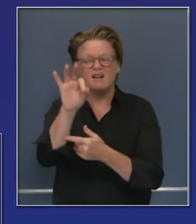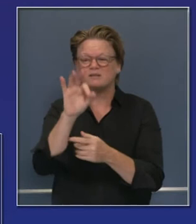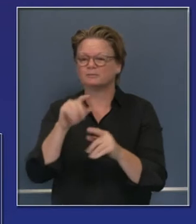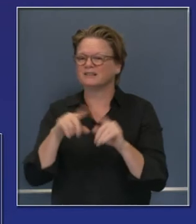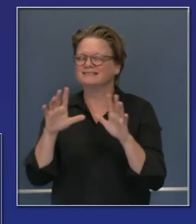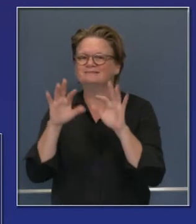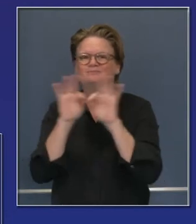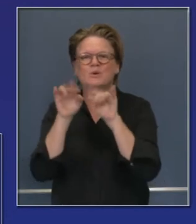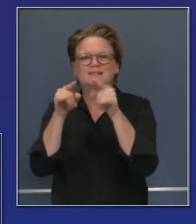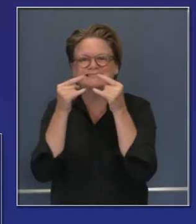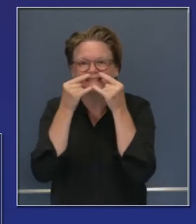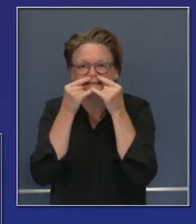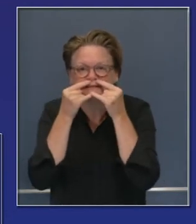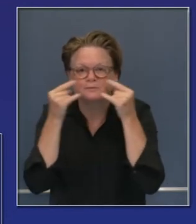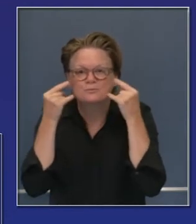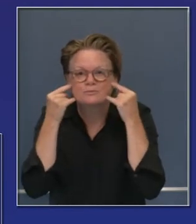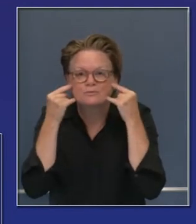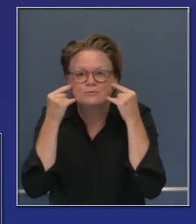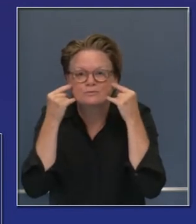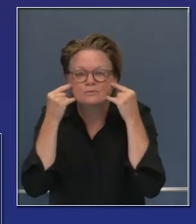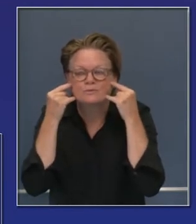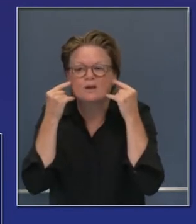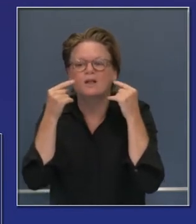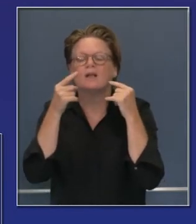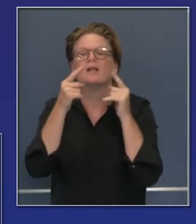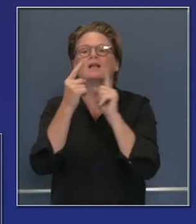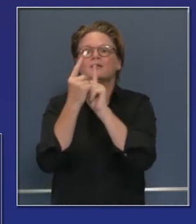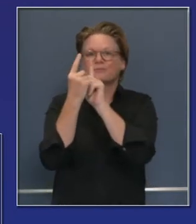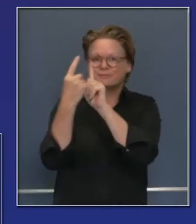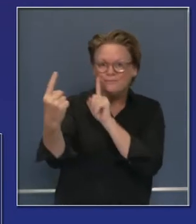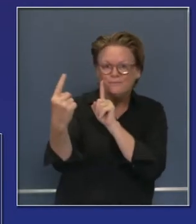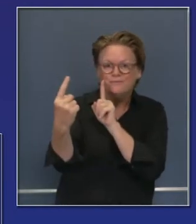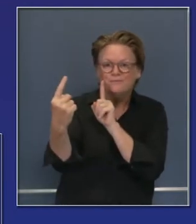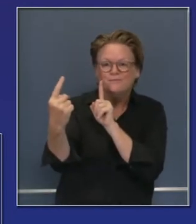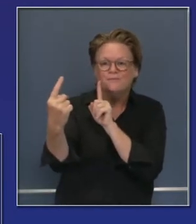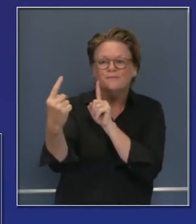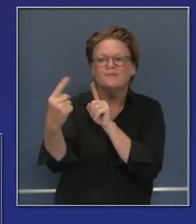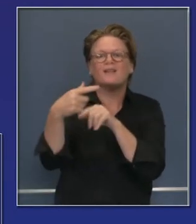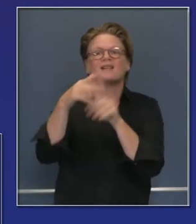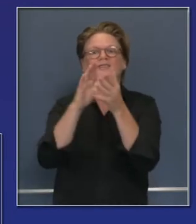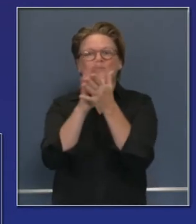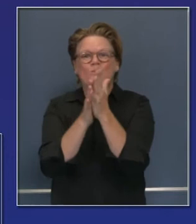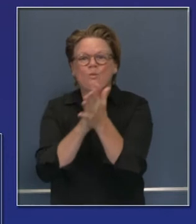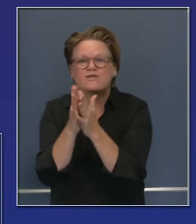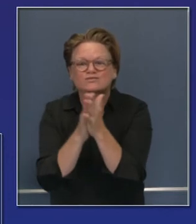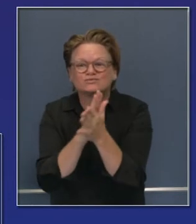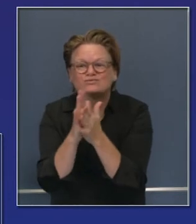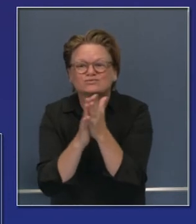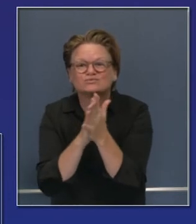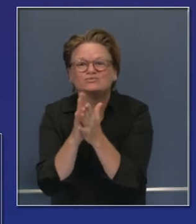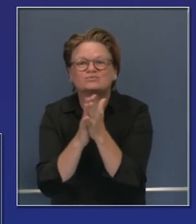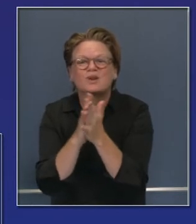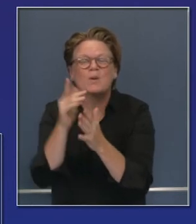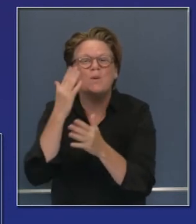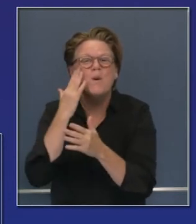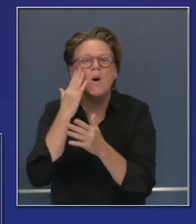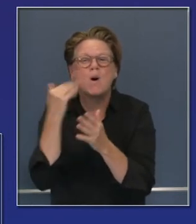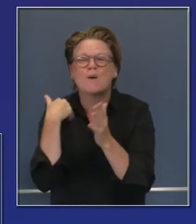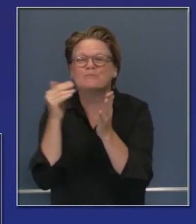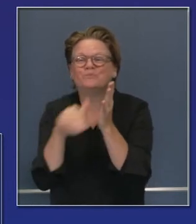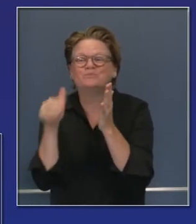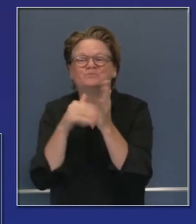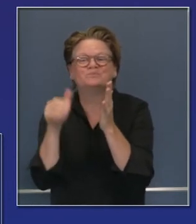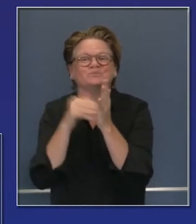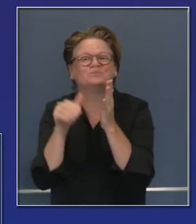físicamente sigan practicando el tipo de higiene que ustedes ya conocen desde los